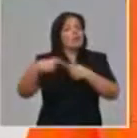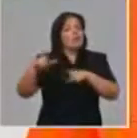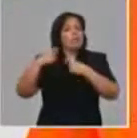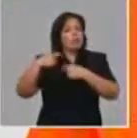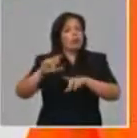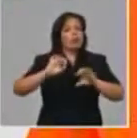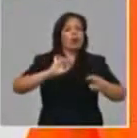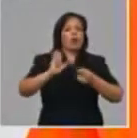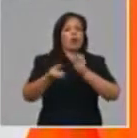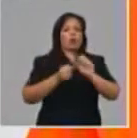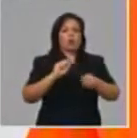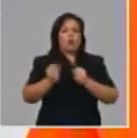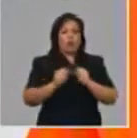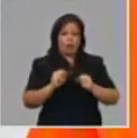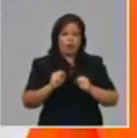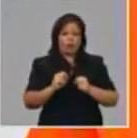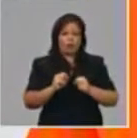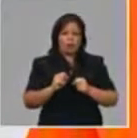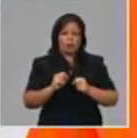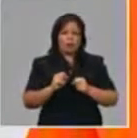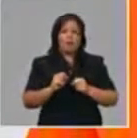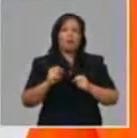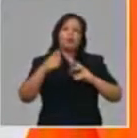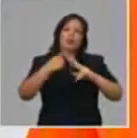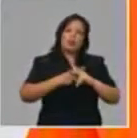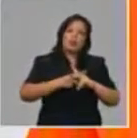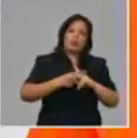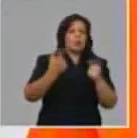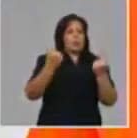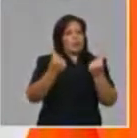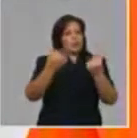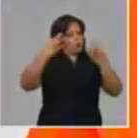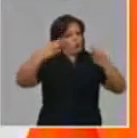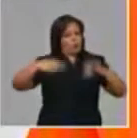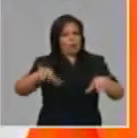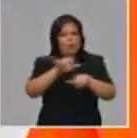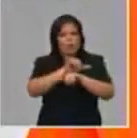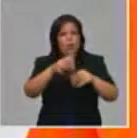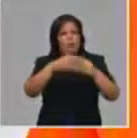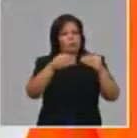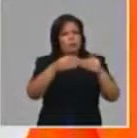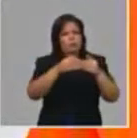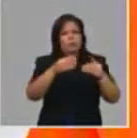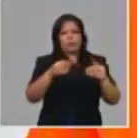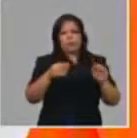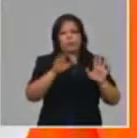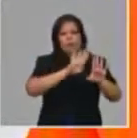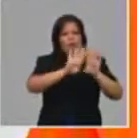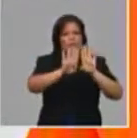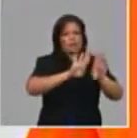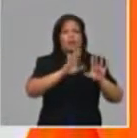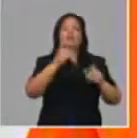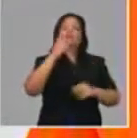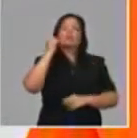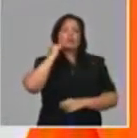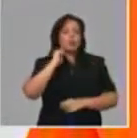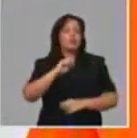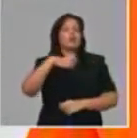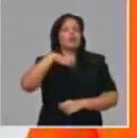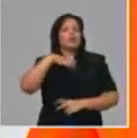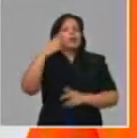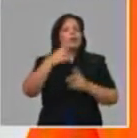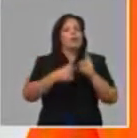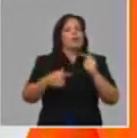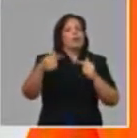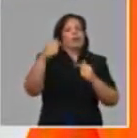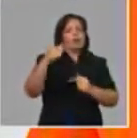den un criterio de distribución y a precios sin subsidio. Se mantiene también como una prioridad mantener a